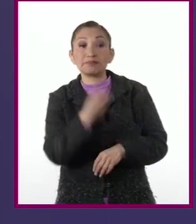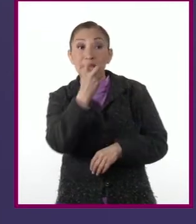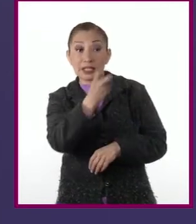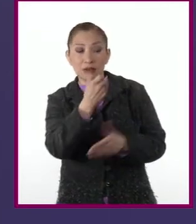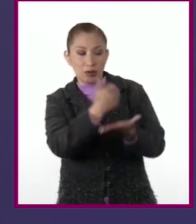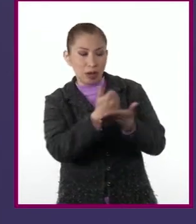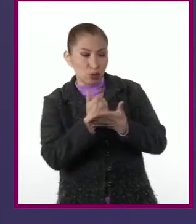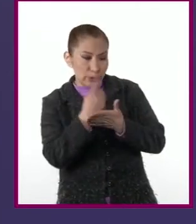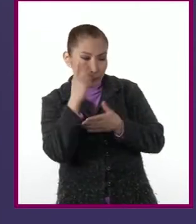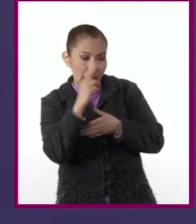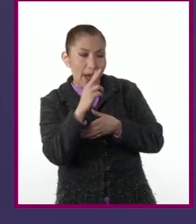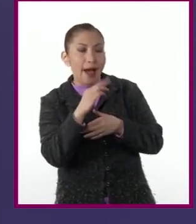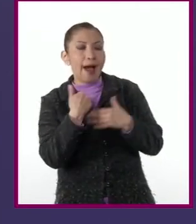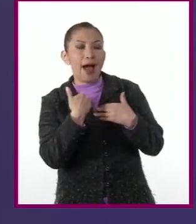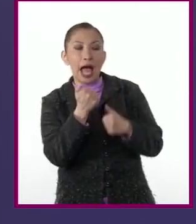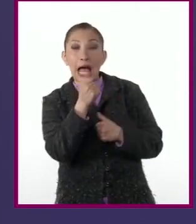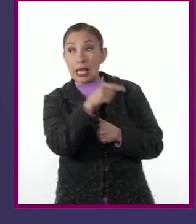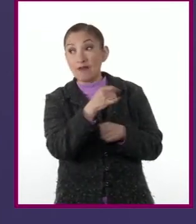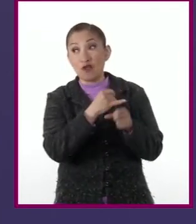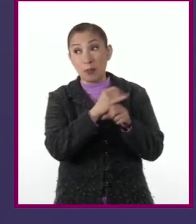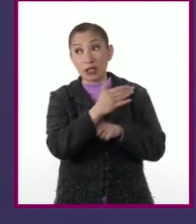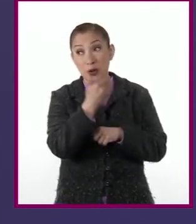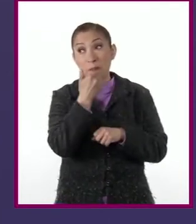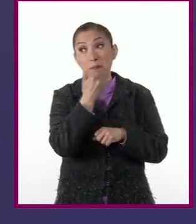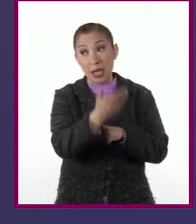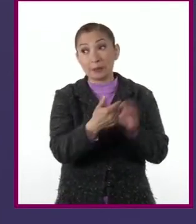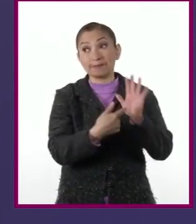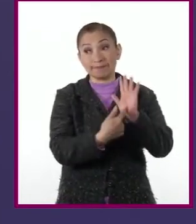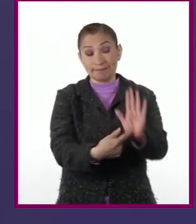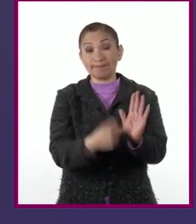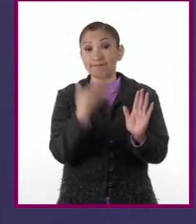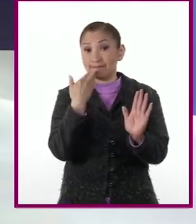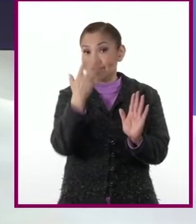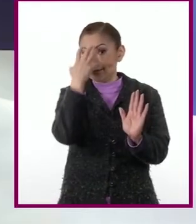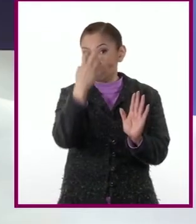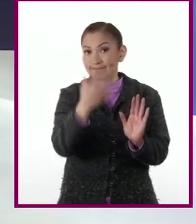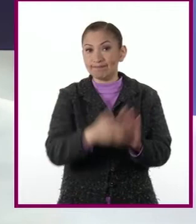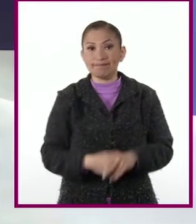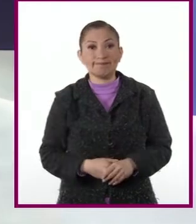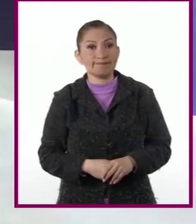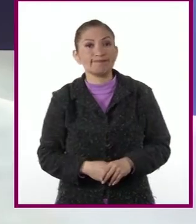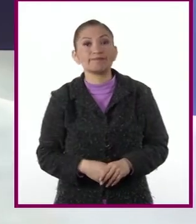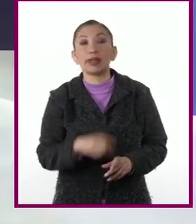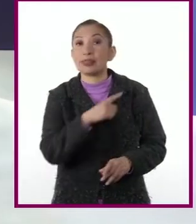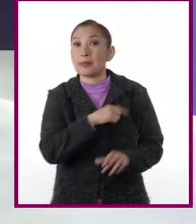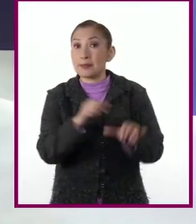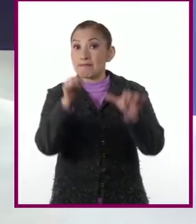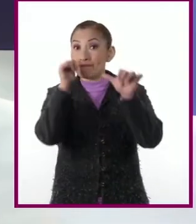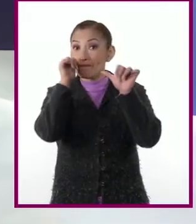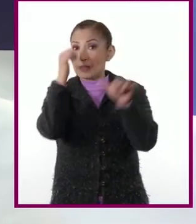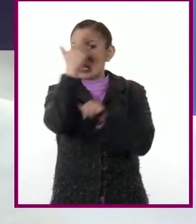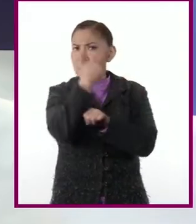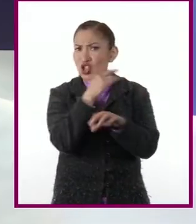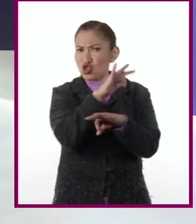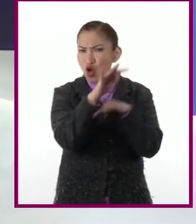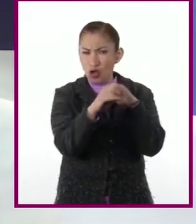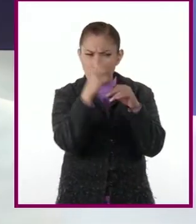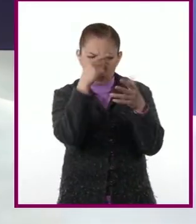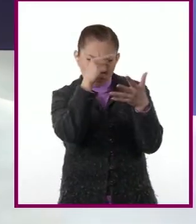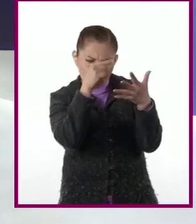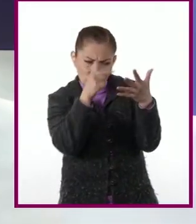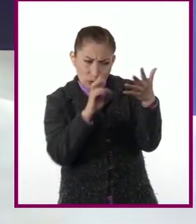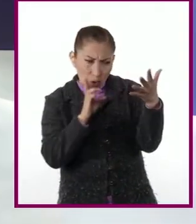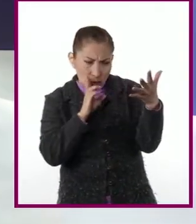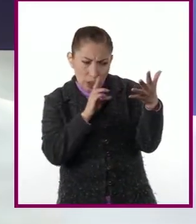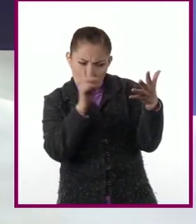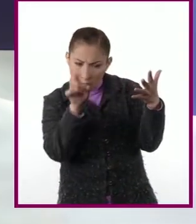puede darles una pista sobre la información presentada en la nota. Hay que estar atentos a revisar todos los elementos de